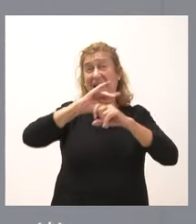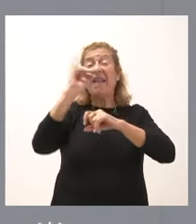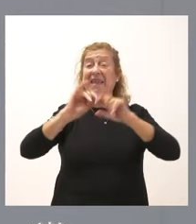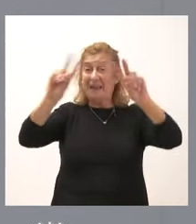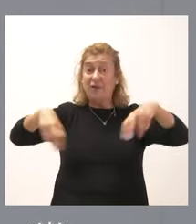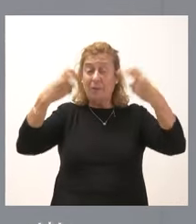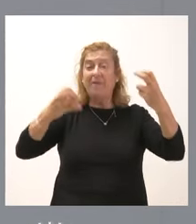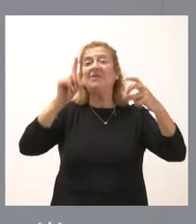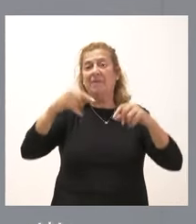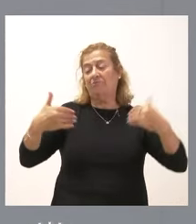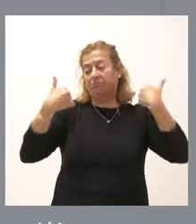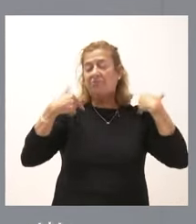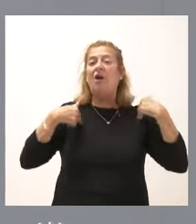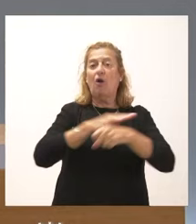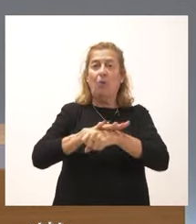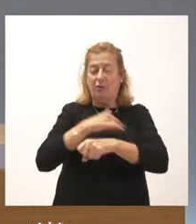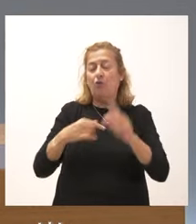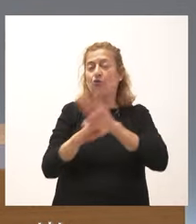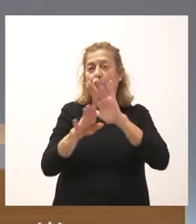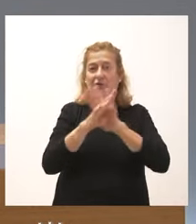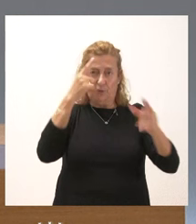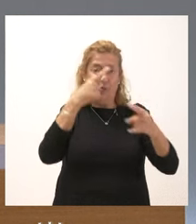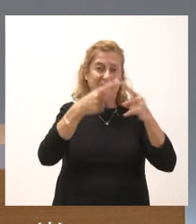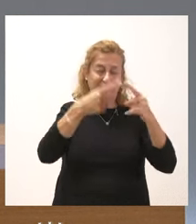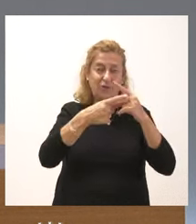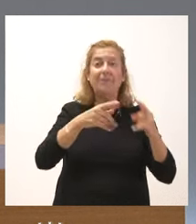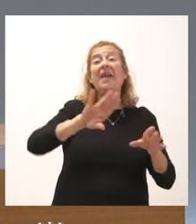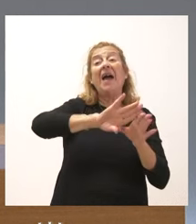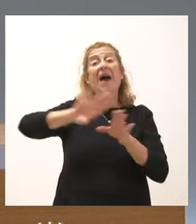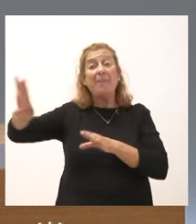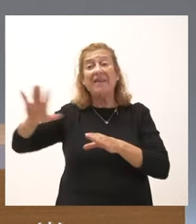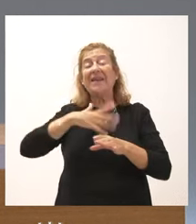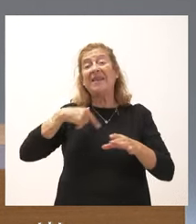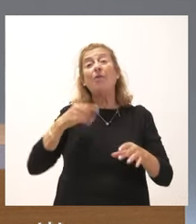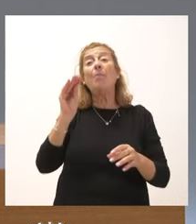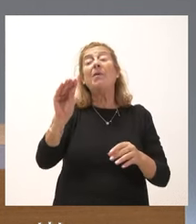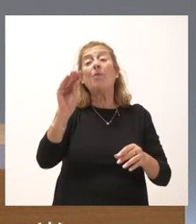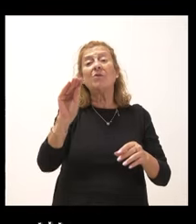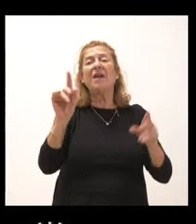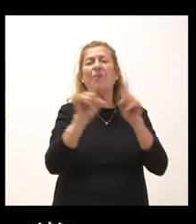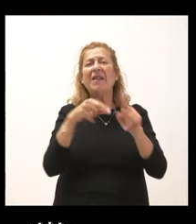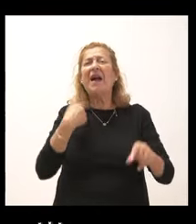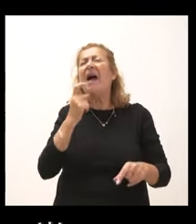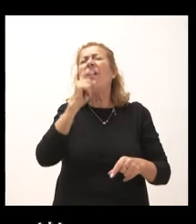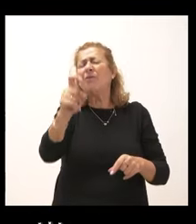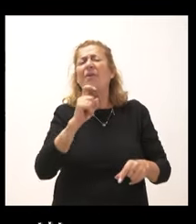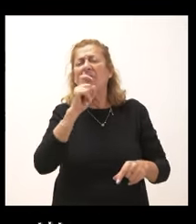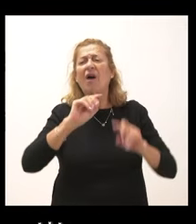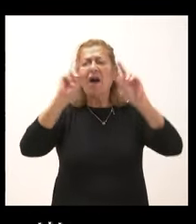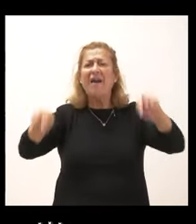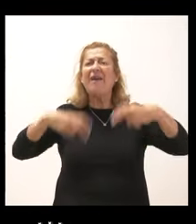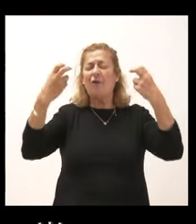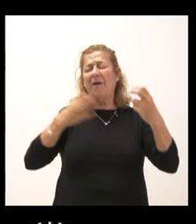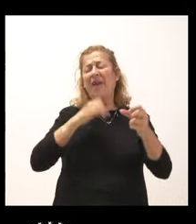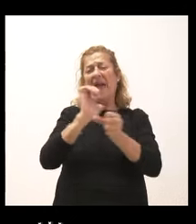corresponden al Gobierno y que seguiremos insistiendo. Por otra parte, quería preguntarle sobre la anunciada reforma del ECIL, del Servicio de